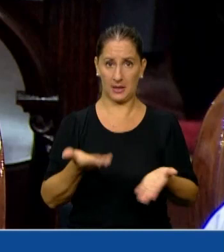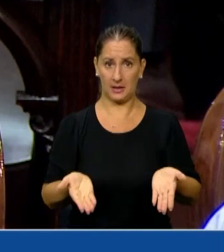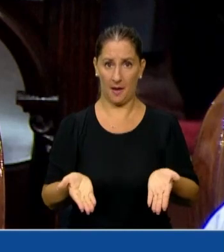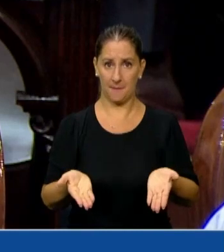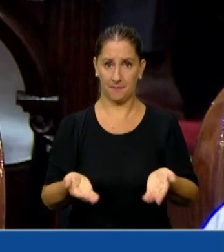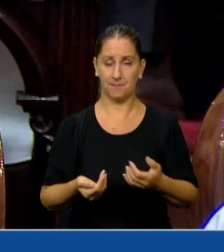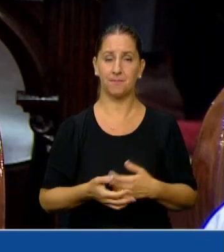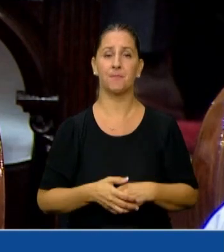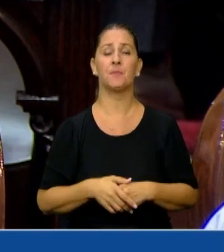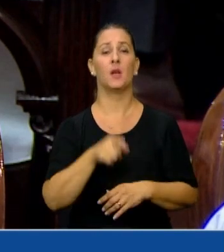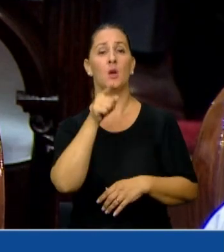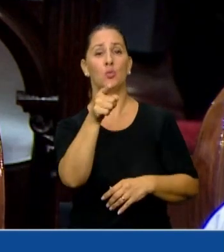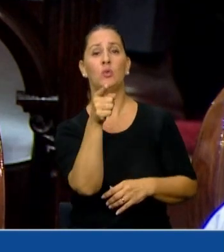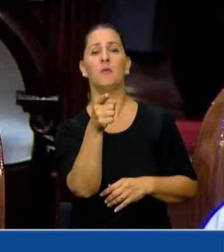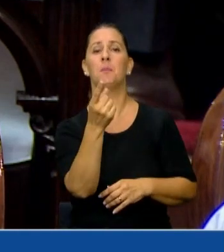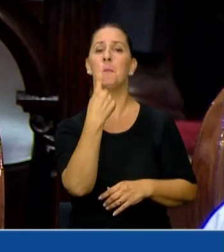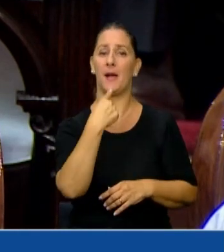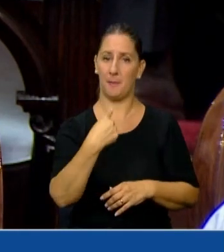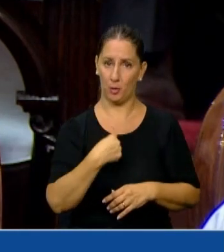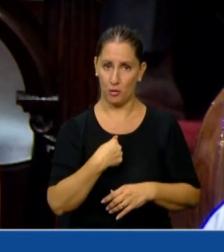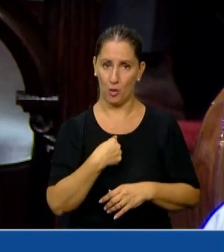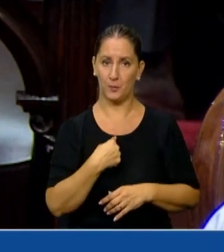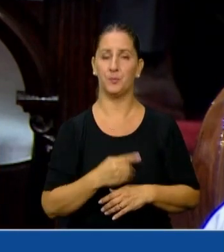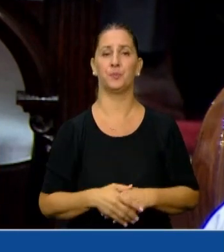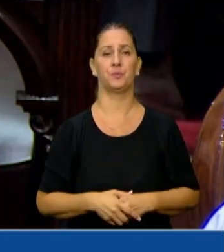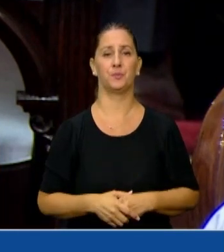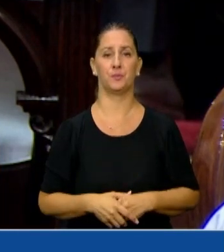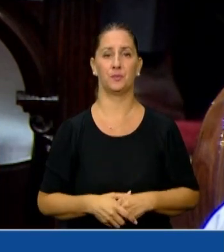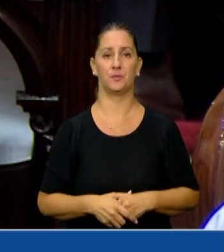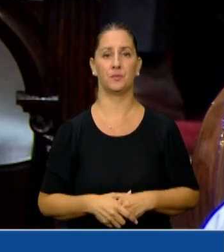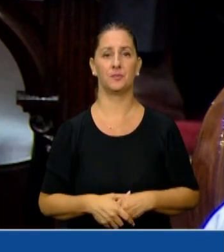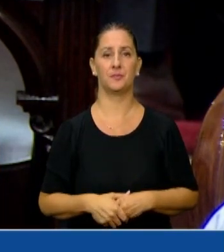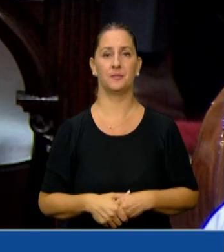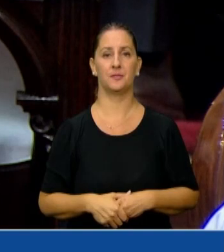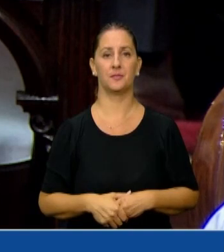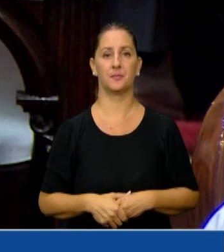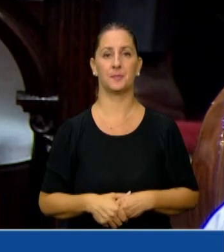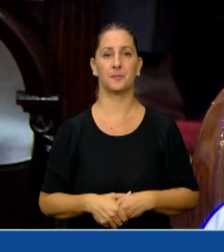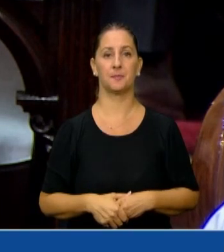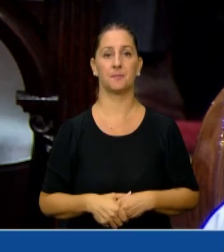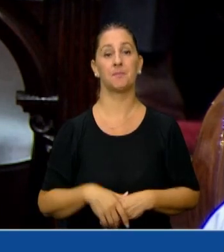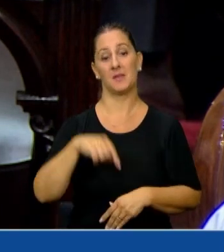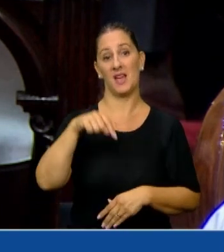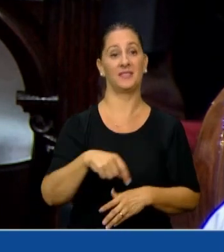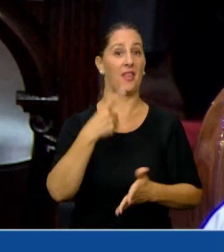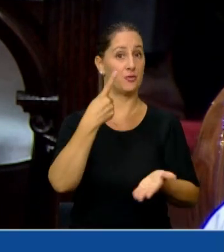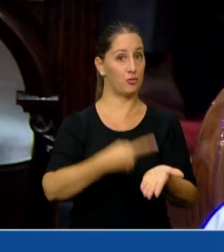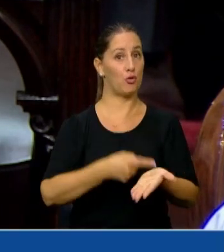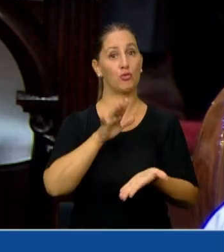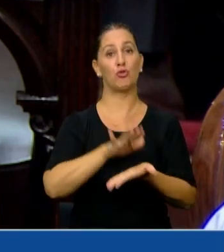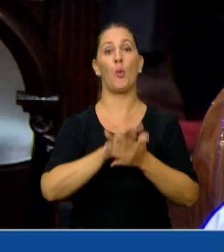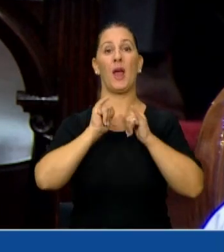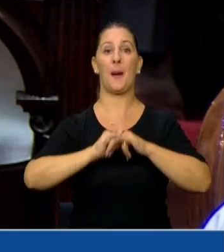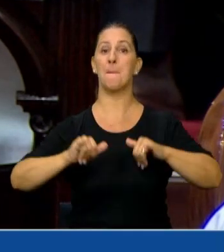Usted me contesta que esta, como otras decisiones relacionadas a la